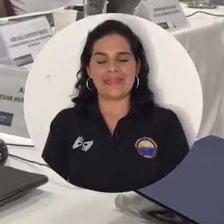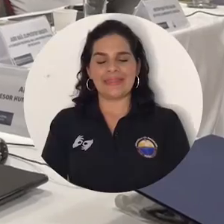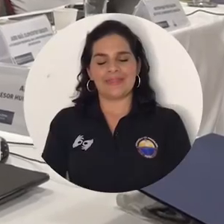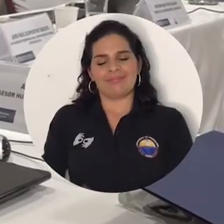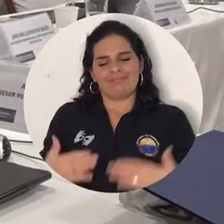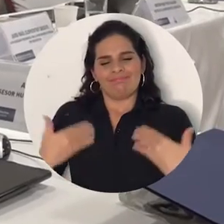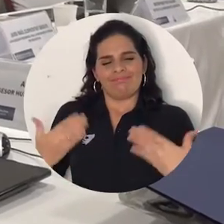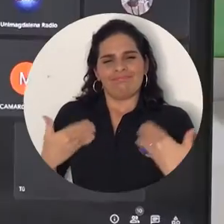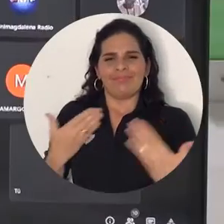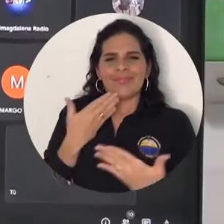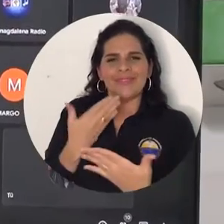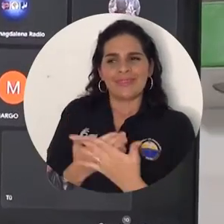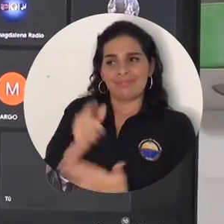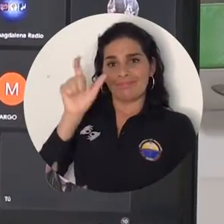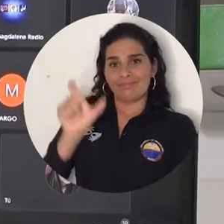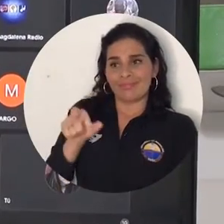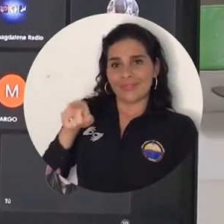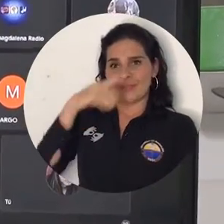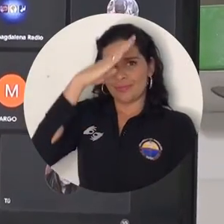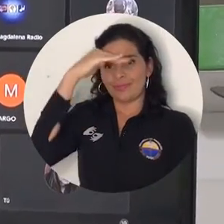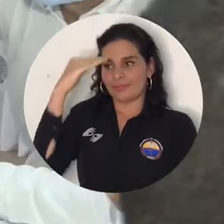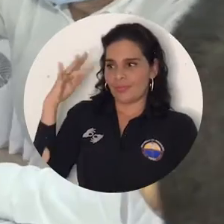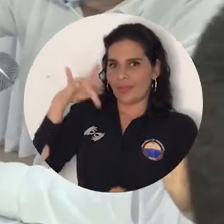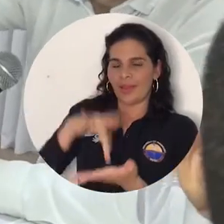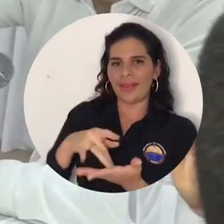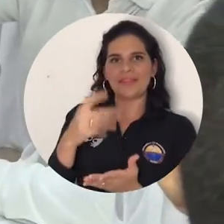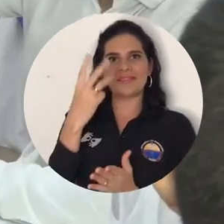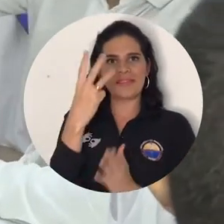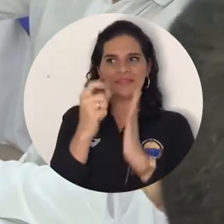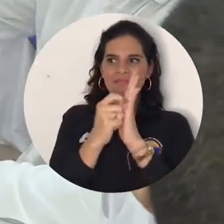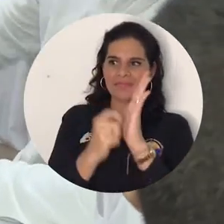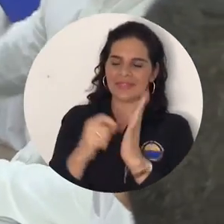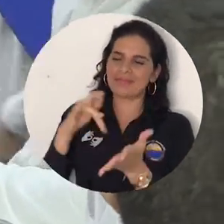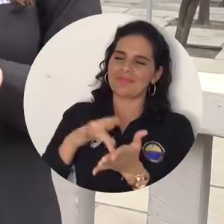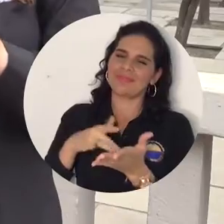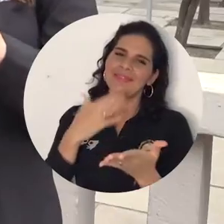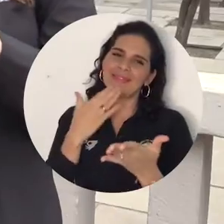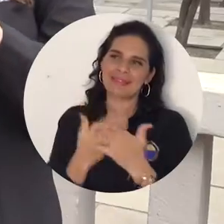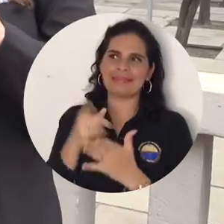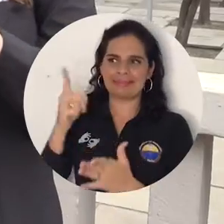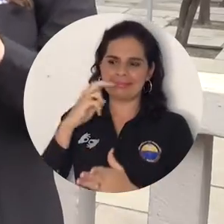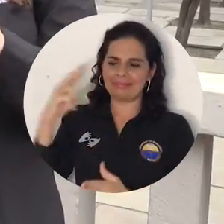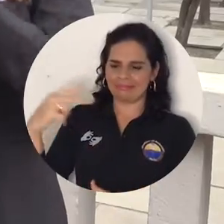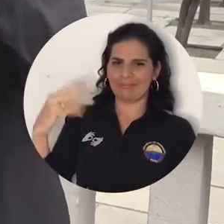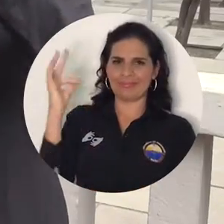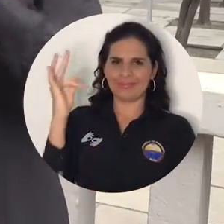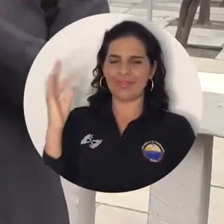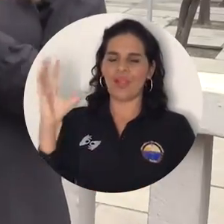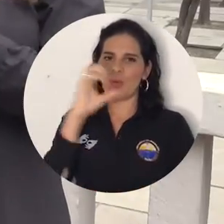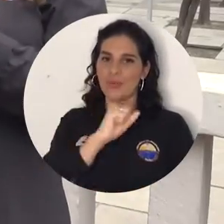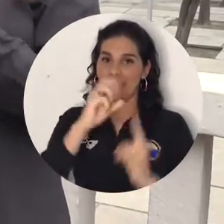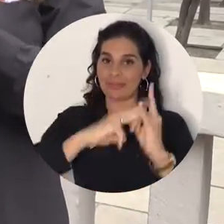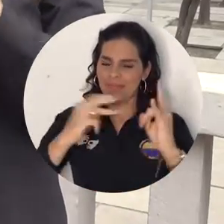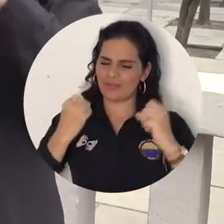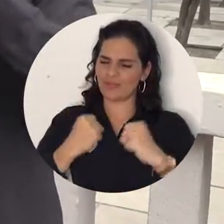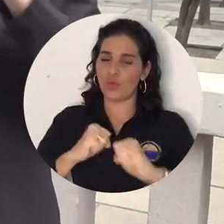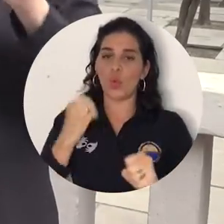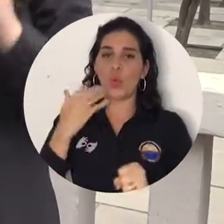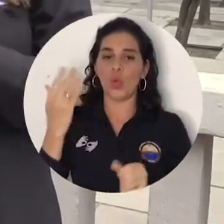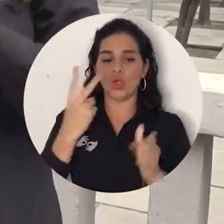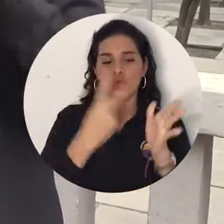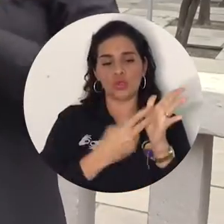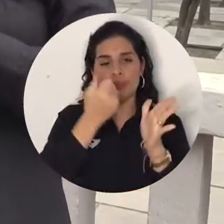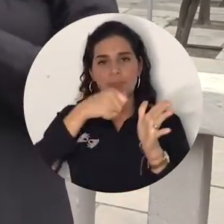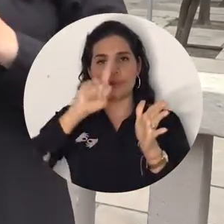Estamos muy contentos de agradecerle al consejero su visita y esta es la tercera vez que viene a la universidad. Él ha destacado el esfuerzo que esta universidad ha emprendido desde el año